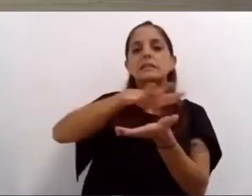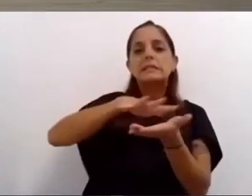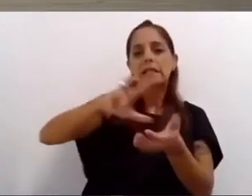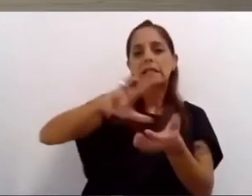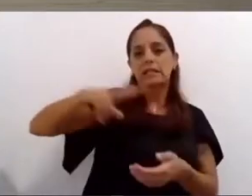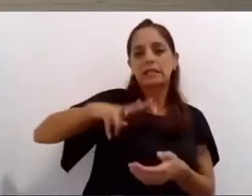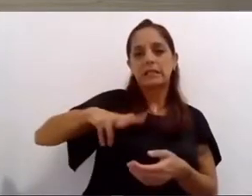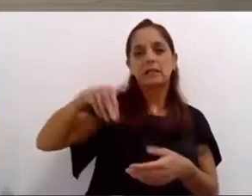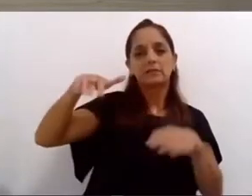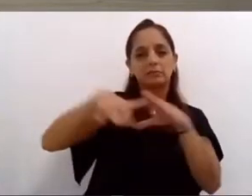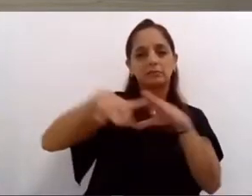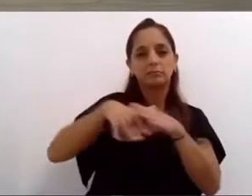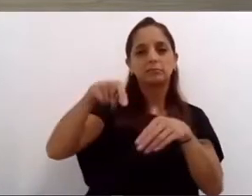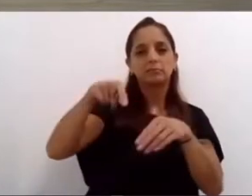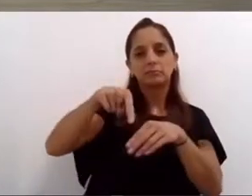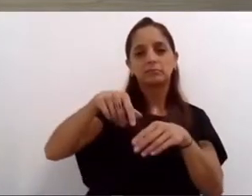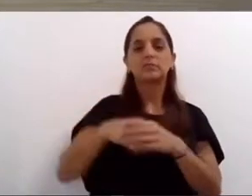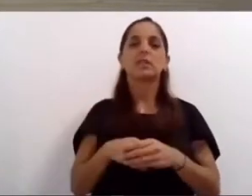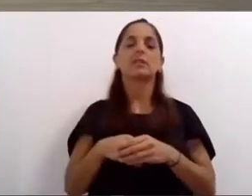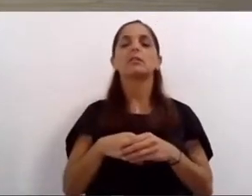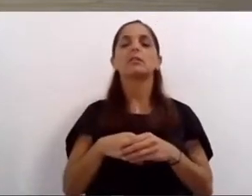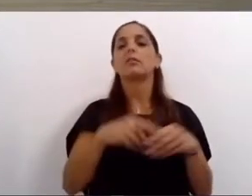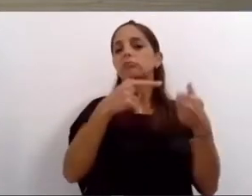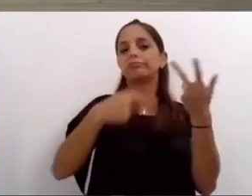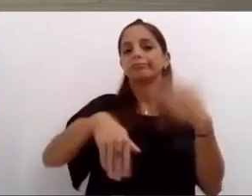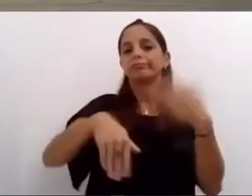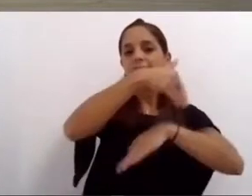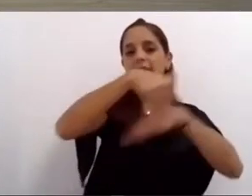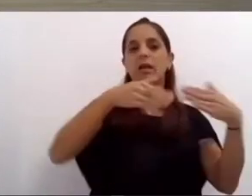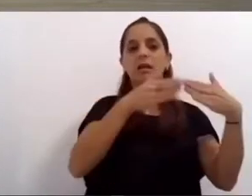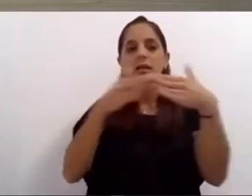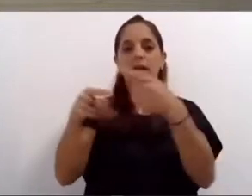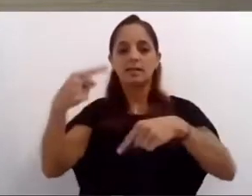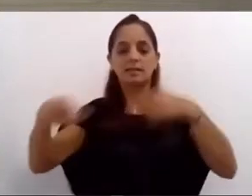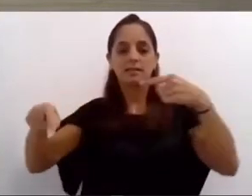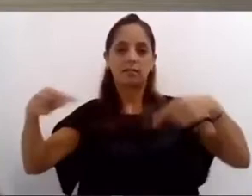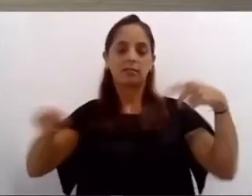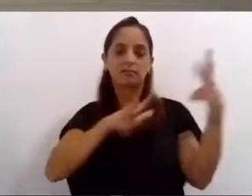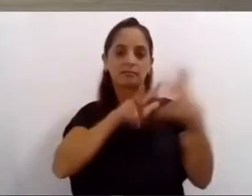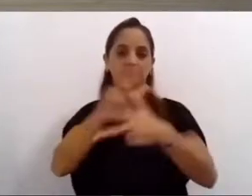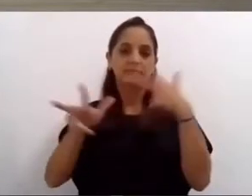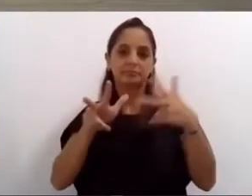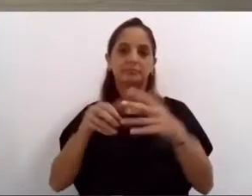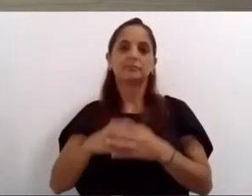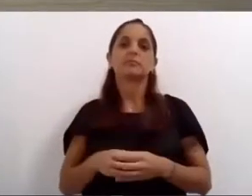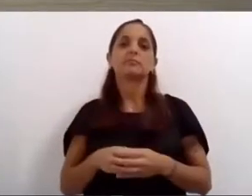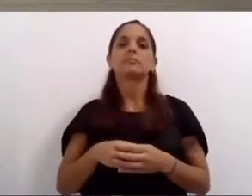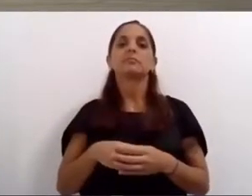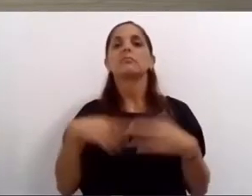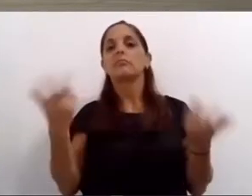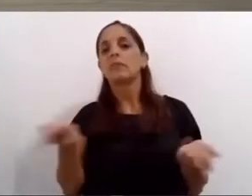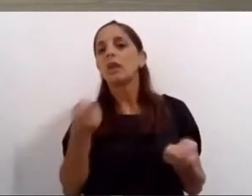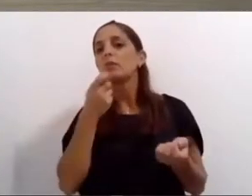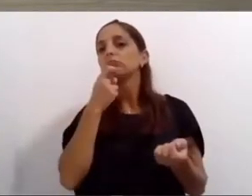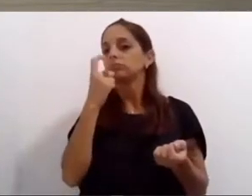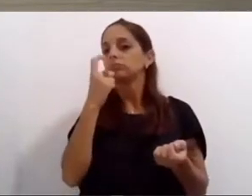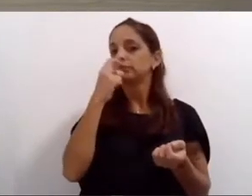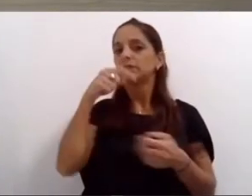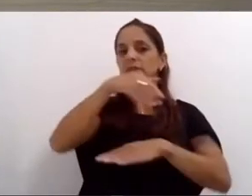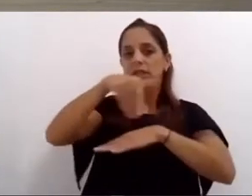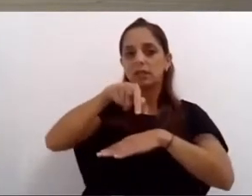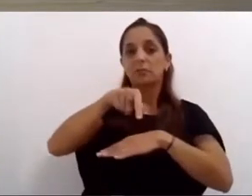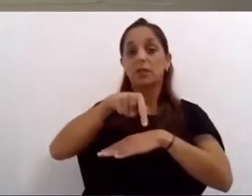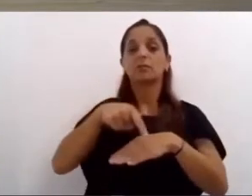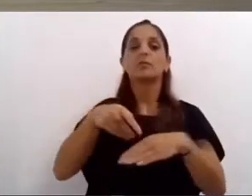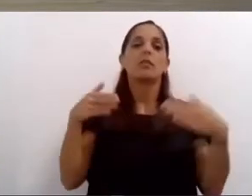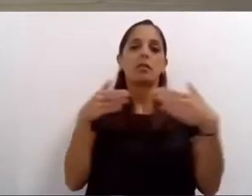esquina Valcarce y Dorrego Valcarce esquina San Juan San Martín en sus esquinas con Montevideo Nueve de Julio Sarmiento en las esquinas con 3 de febrero muchas